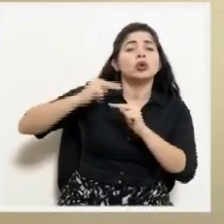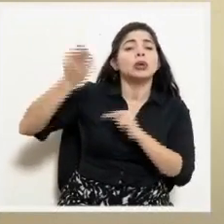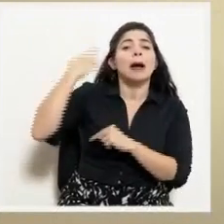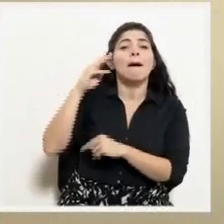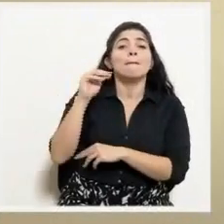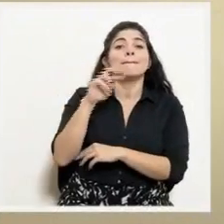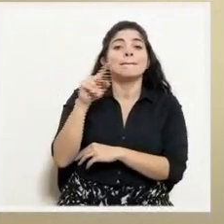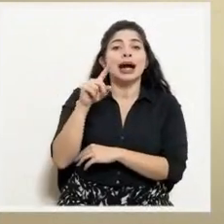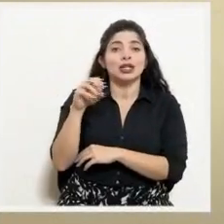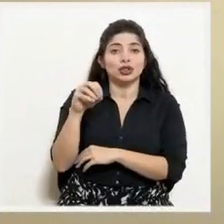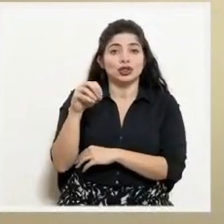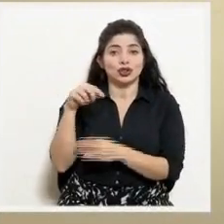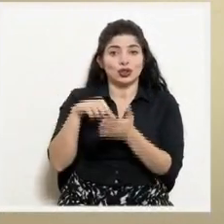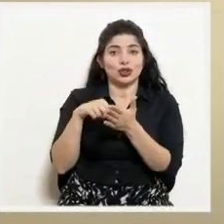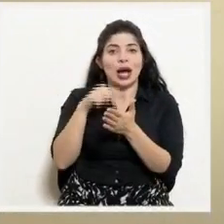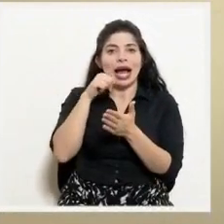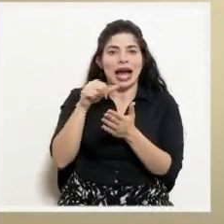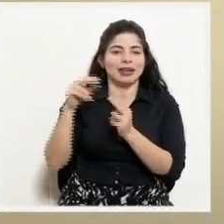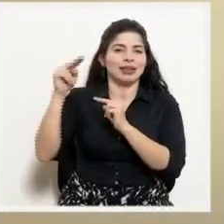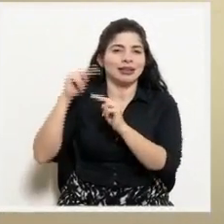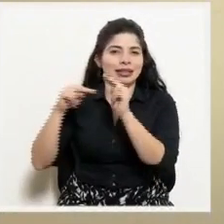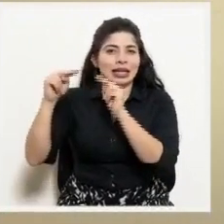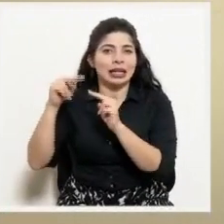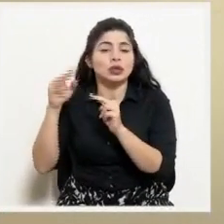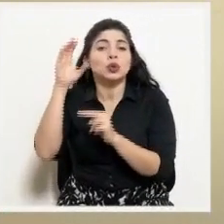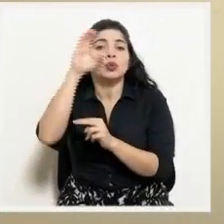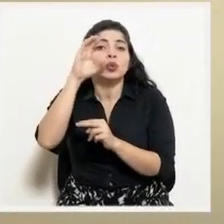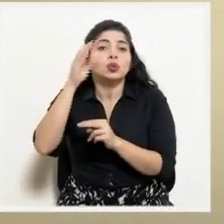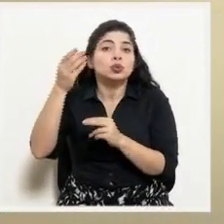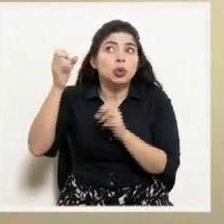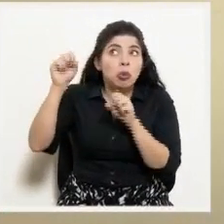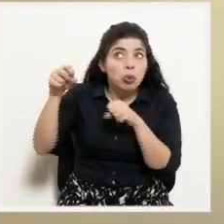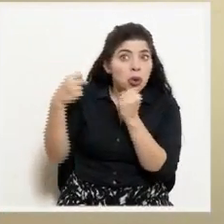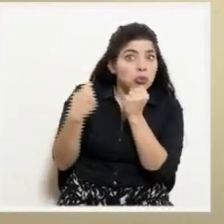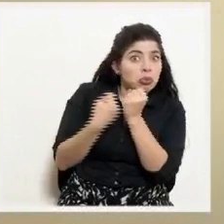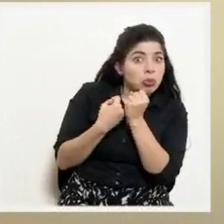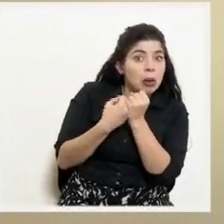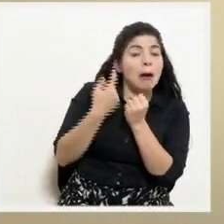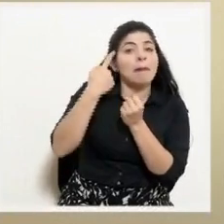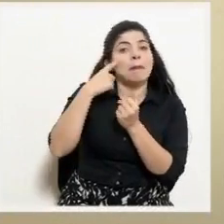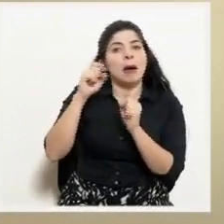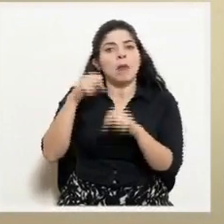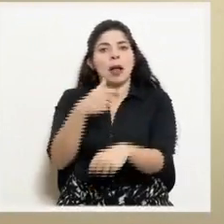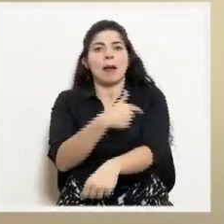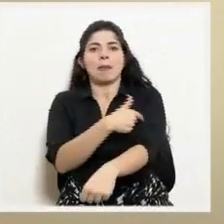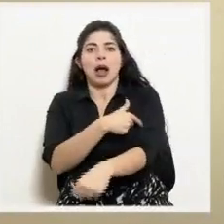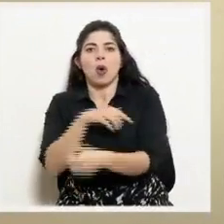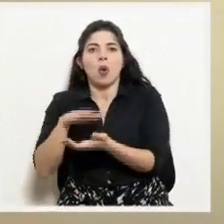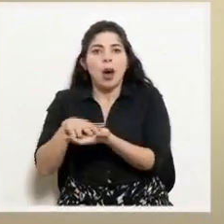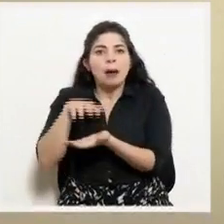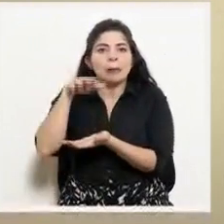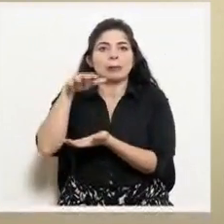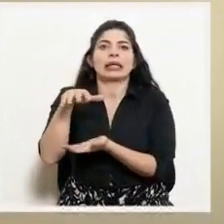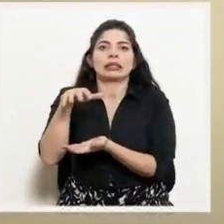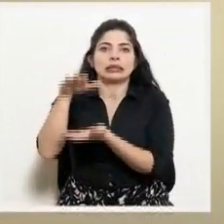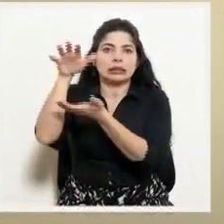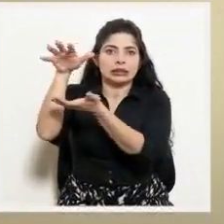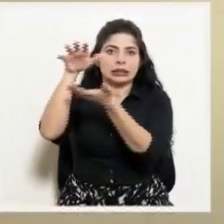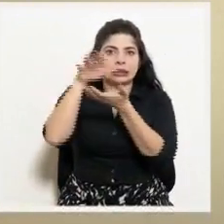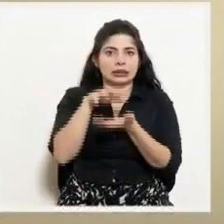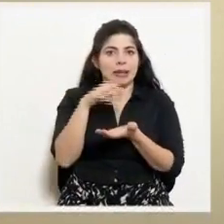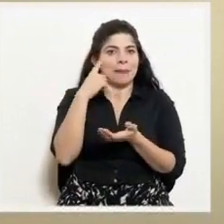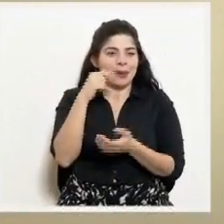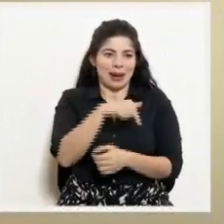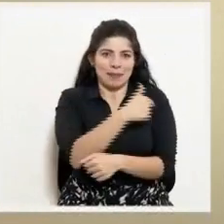marzo, en procura de cooperación para poder incrementar la cantidad de vacunas que están disponibles para los